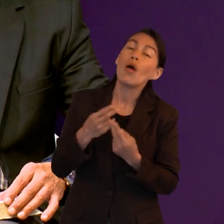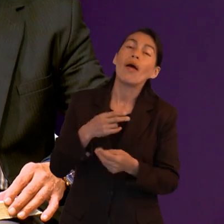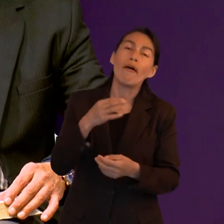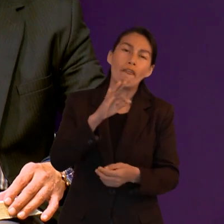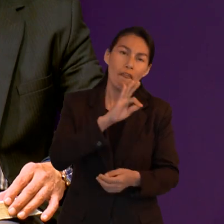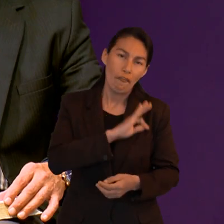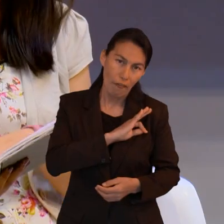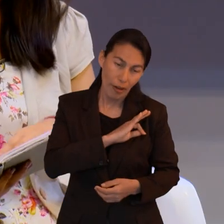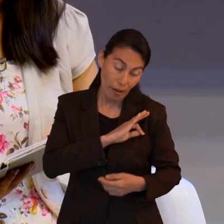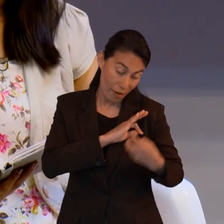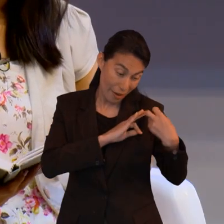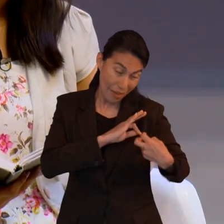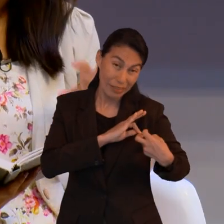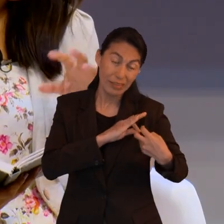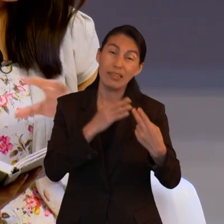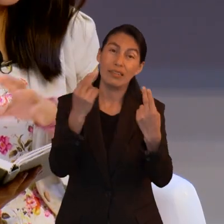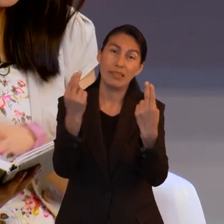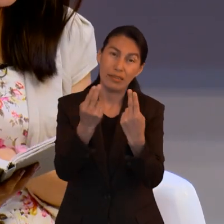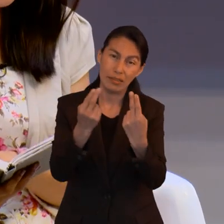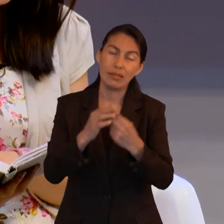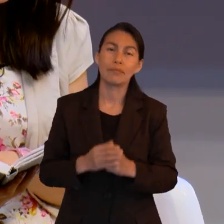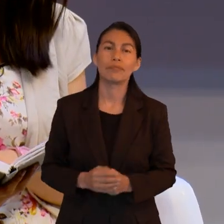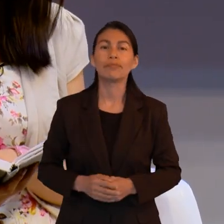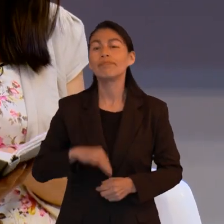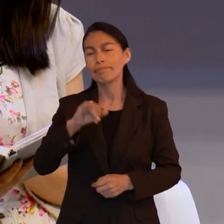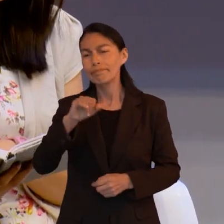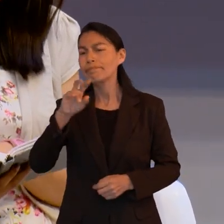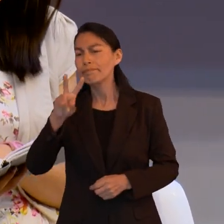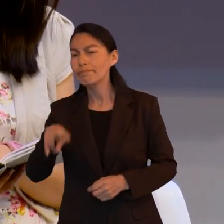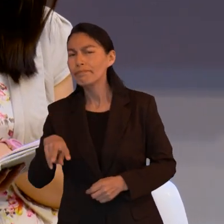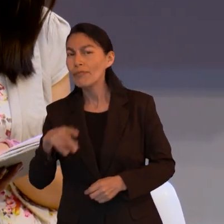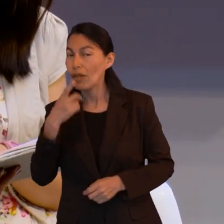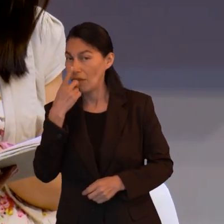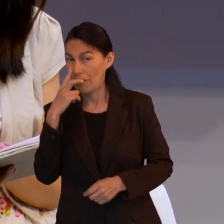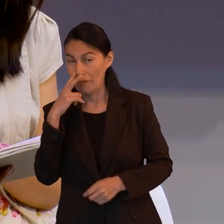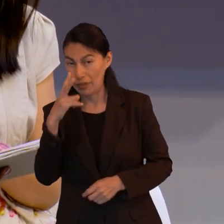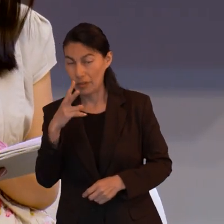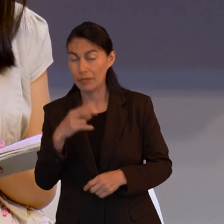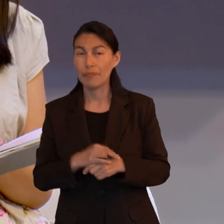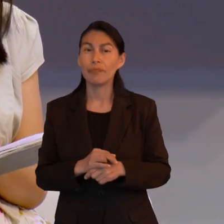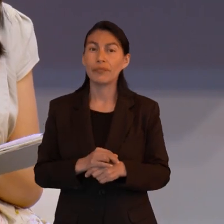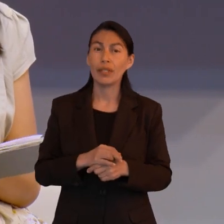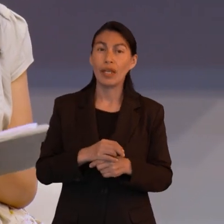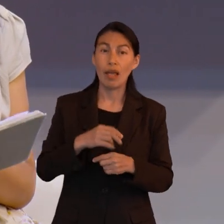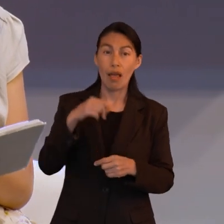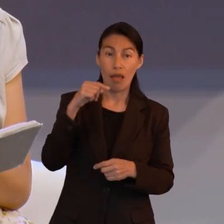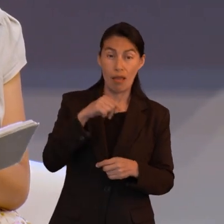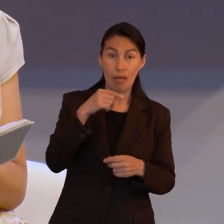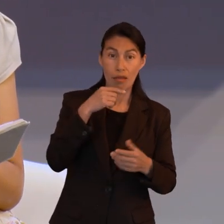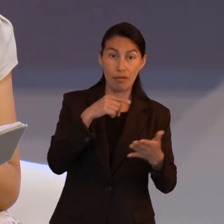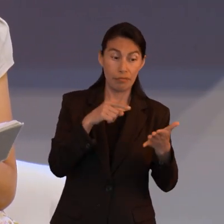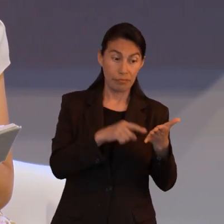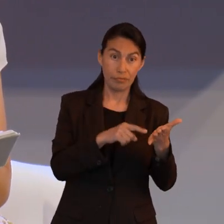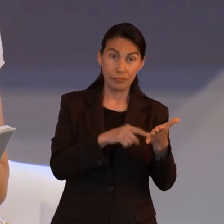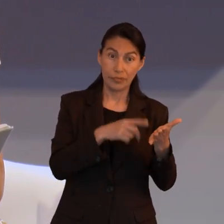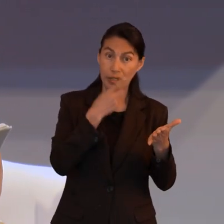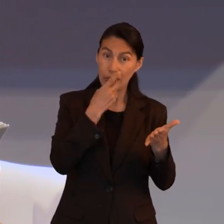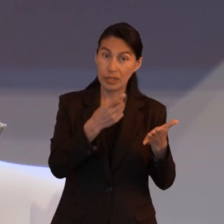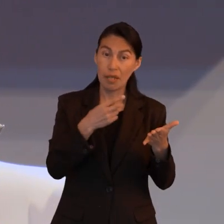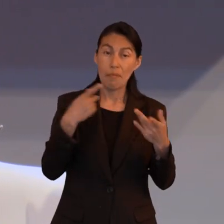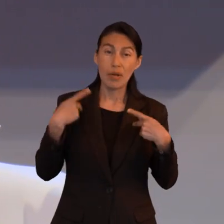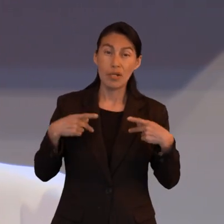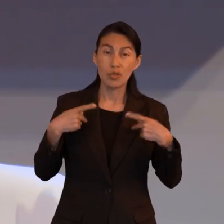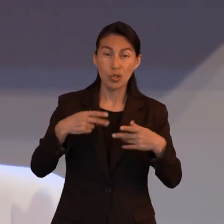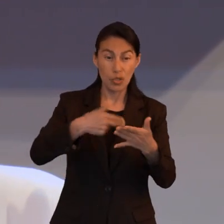fe. Creo que sí. Algo también impresionante de este capítulo de Hebreos es que muchos héroes que se mencionan en